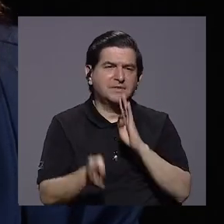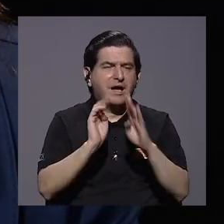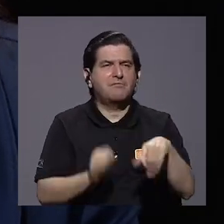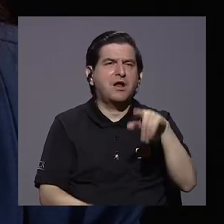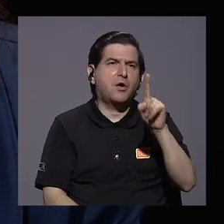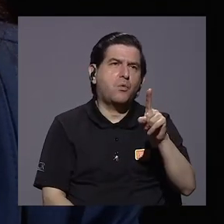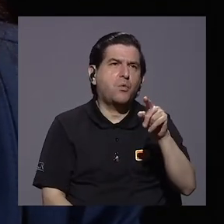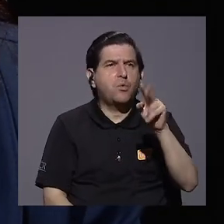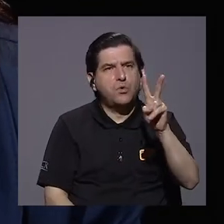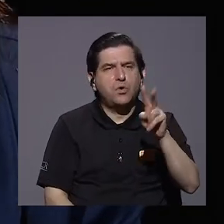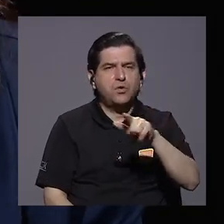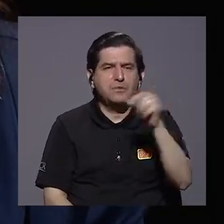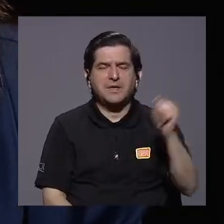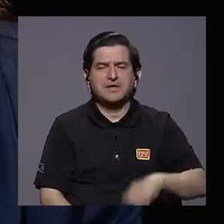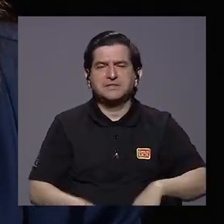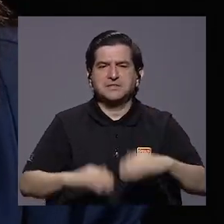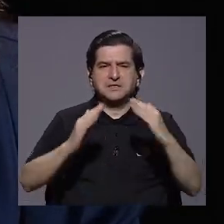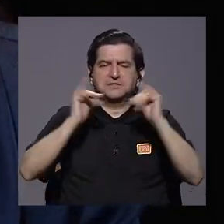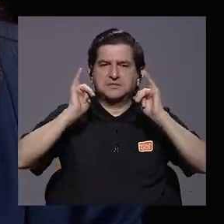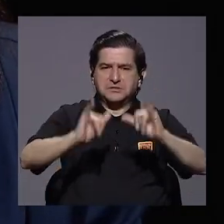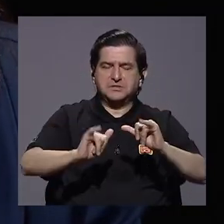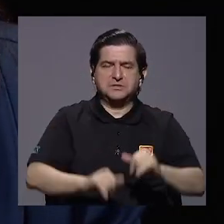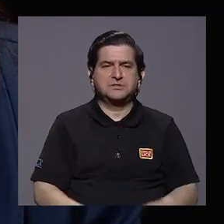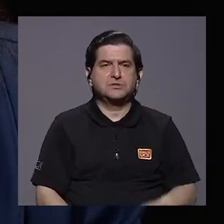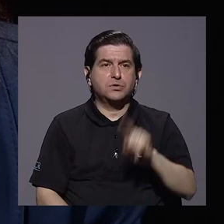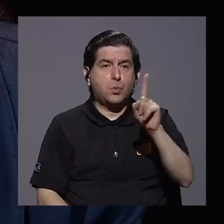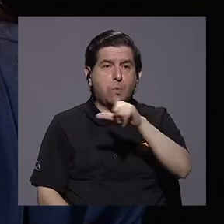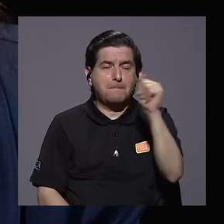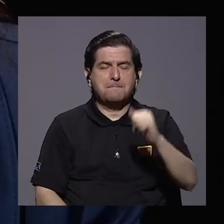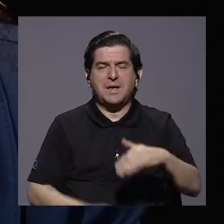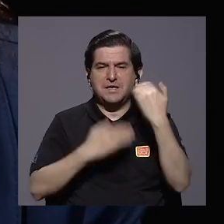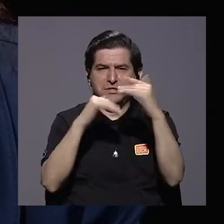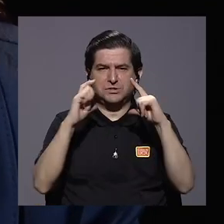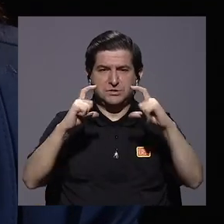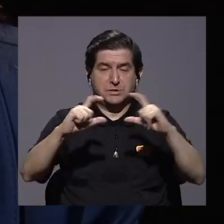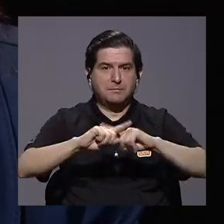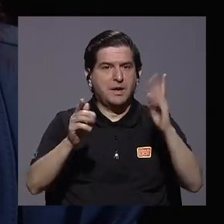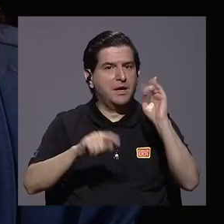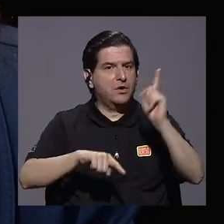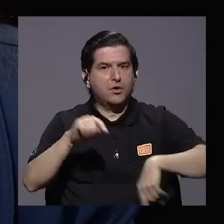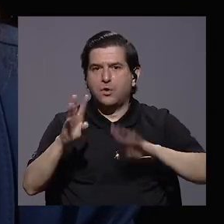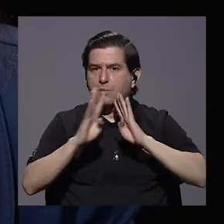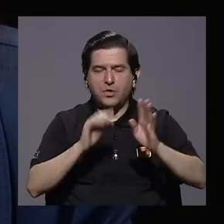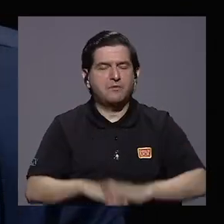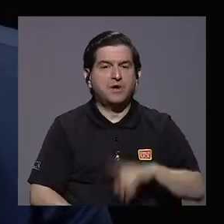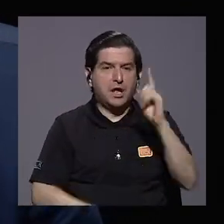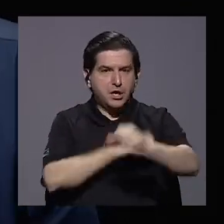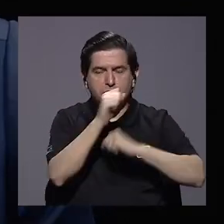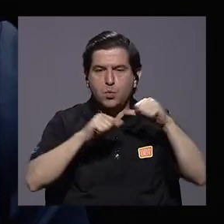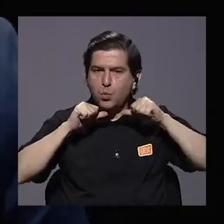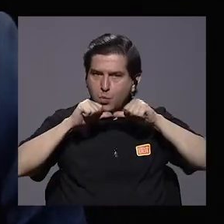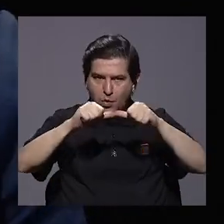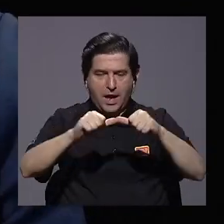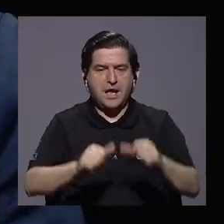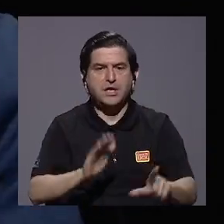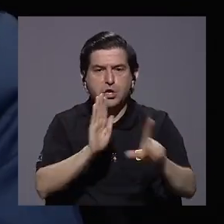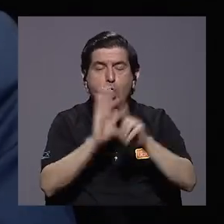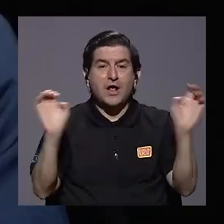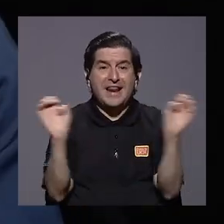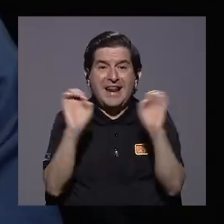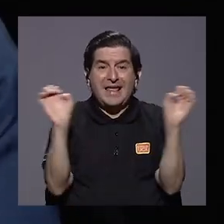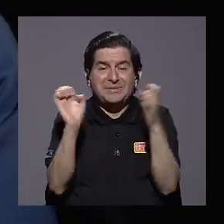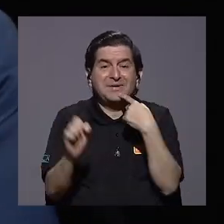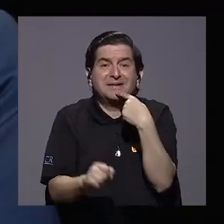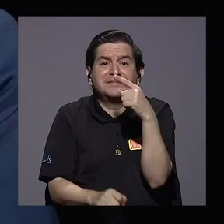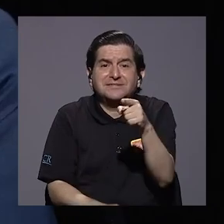uno o dos meses de quédate en casa. Podíamos hablar de un mes de restricción, pero no podemos hablar de un año de seguir esto. Cuando la ley de emergencias le